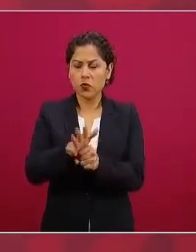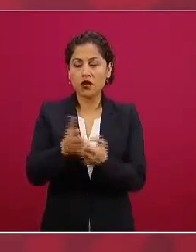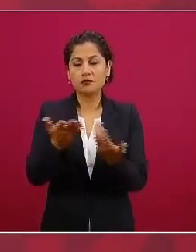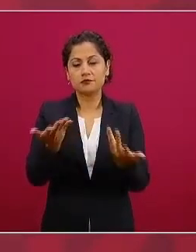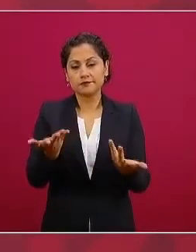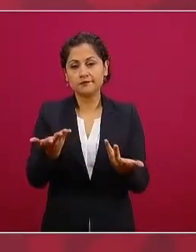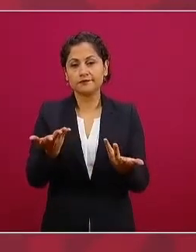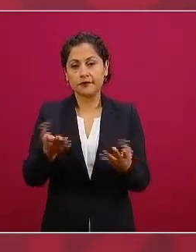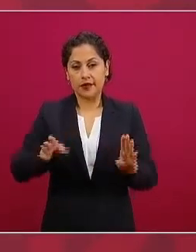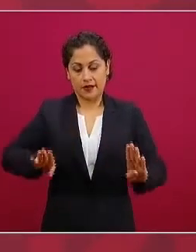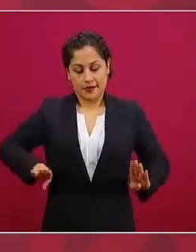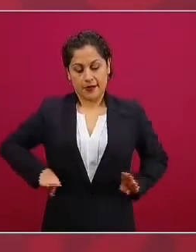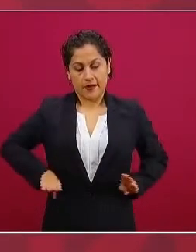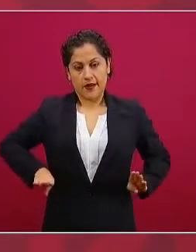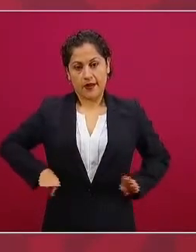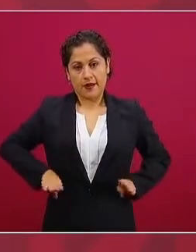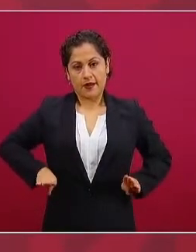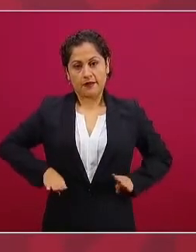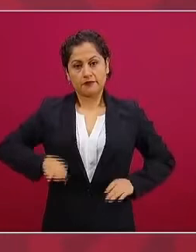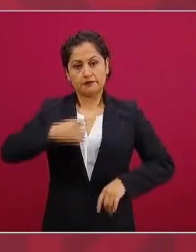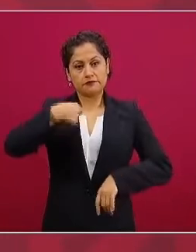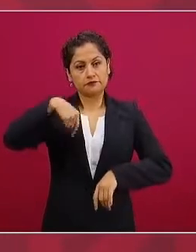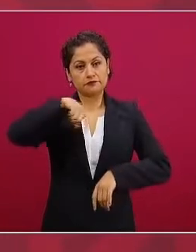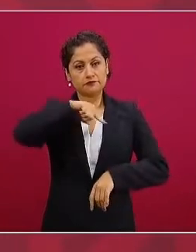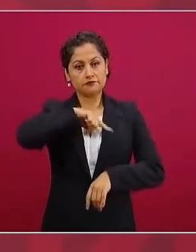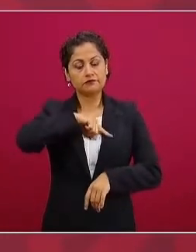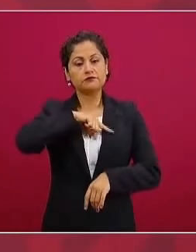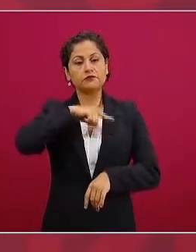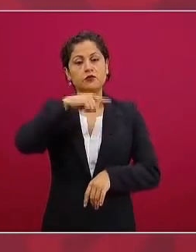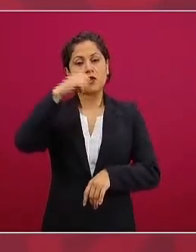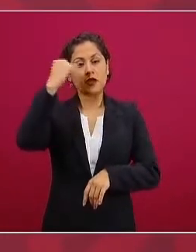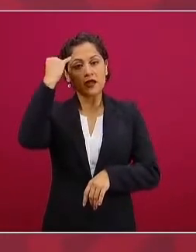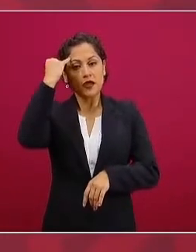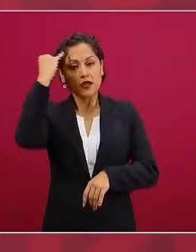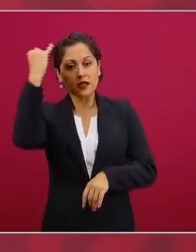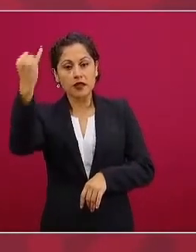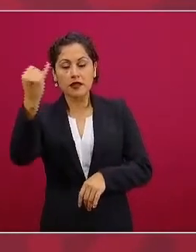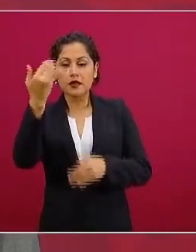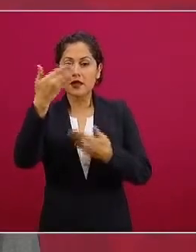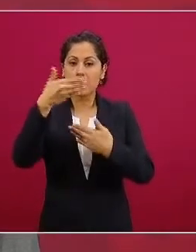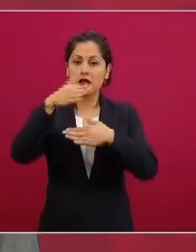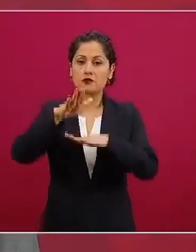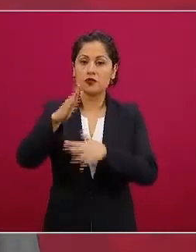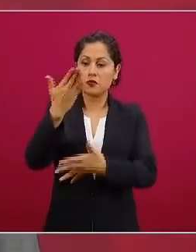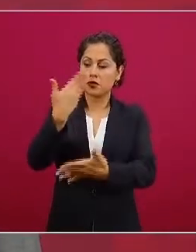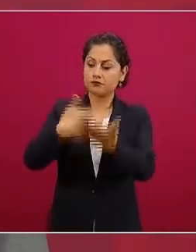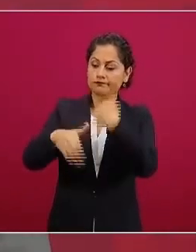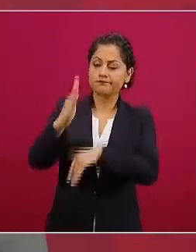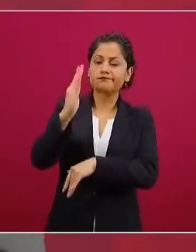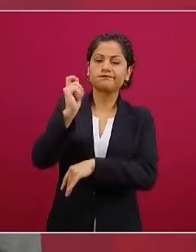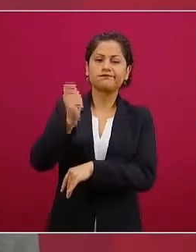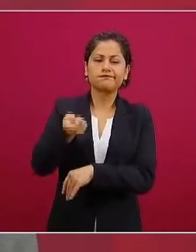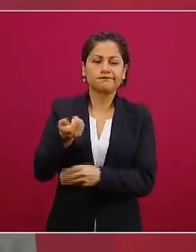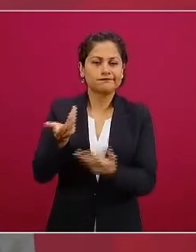sobre el desarrollo y